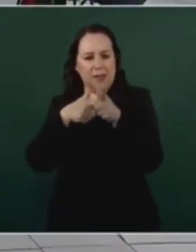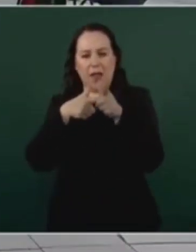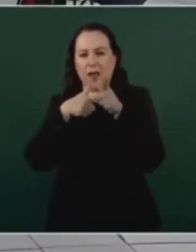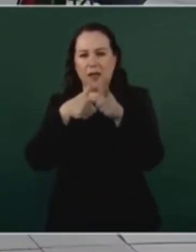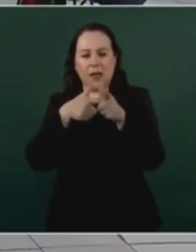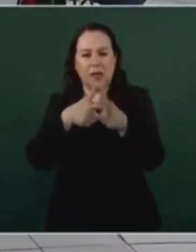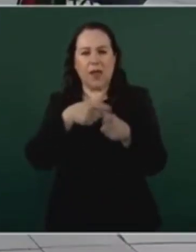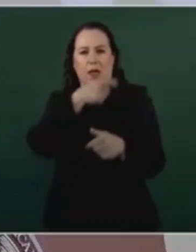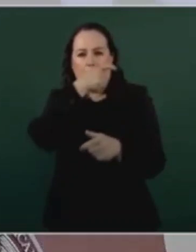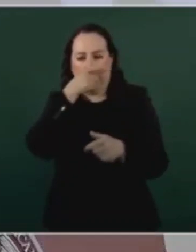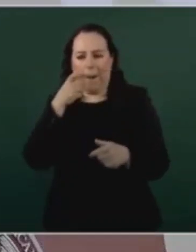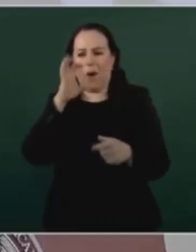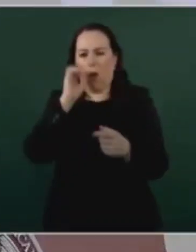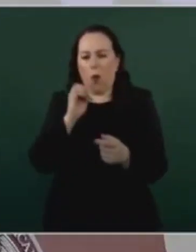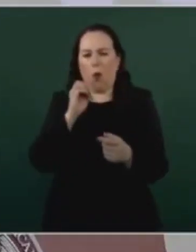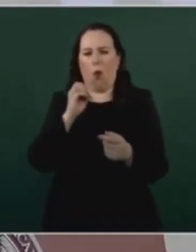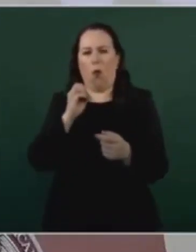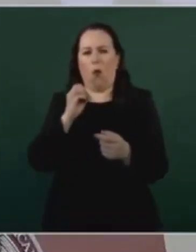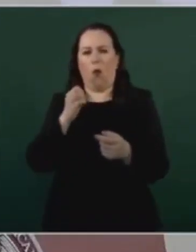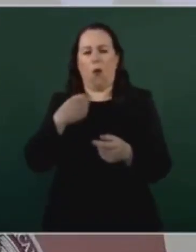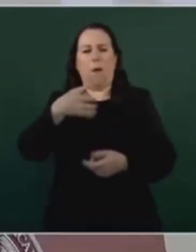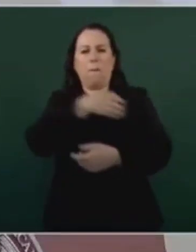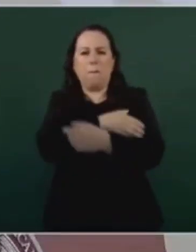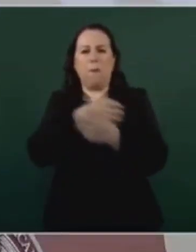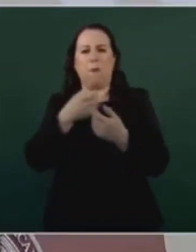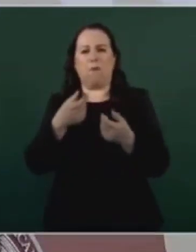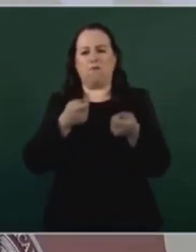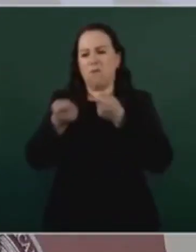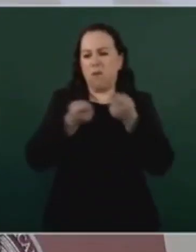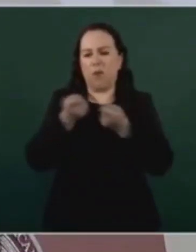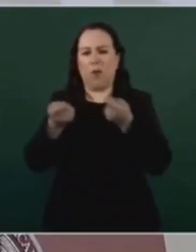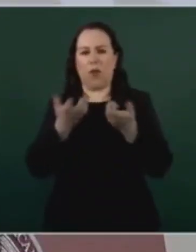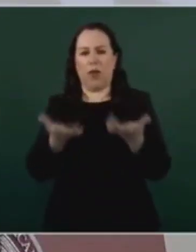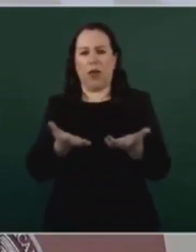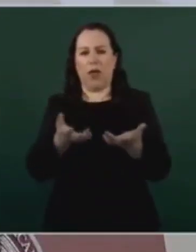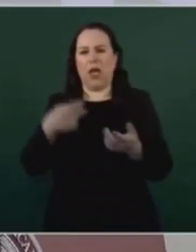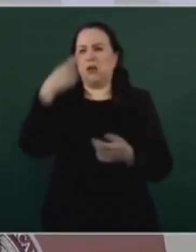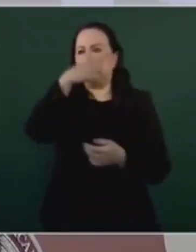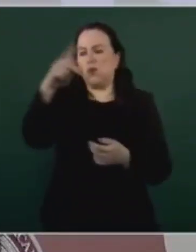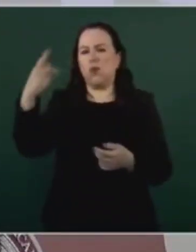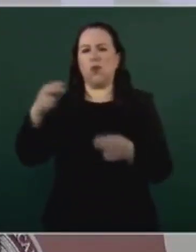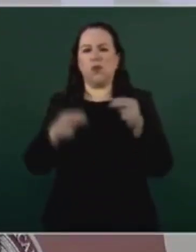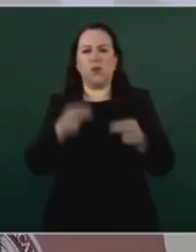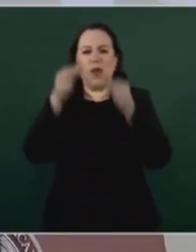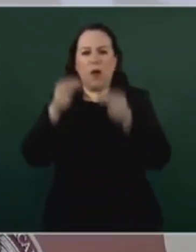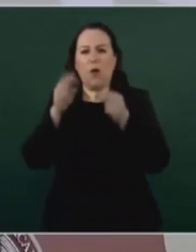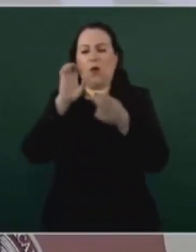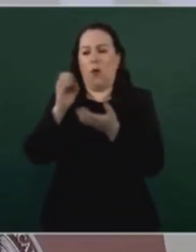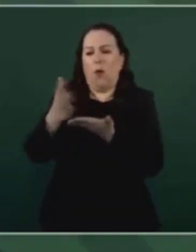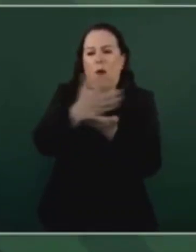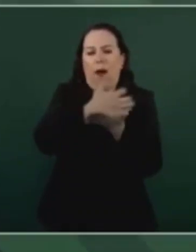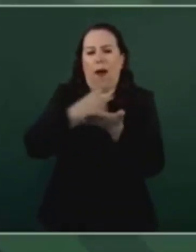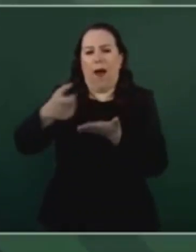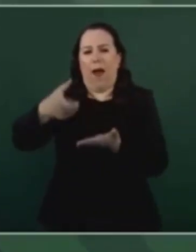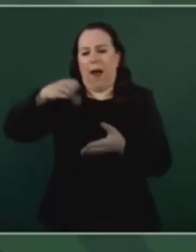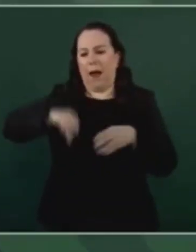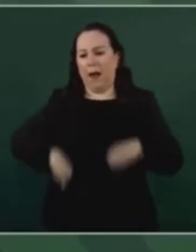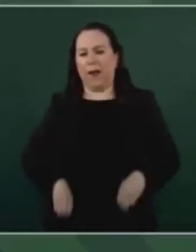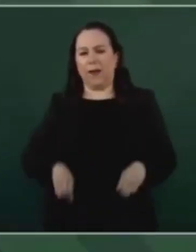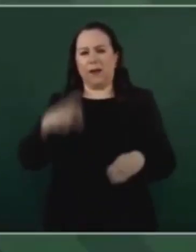freno al desarrollo nacional para dar rienda suelta al desarrollo de sus negocios o ganancias personales.